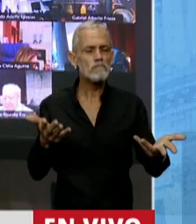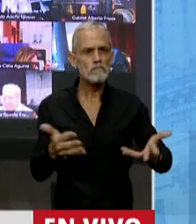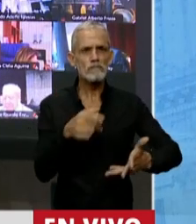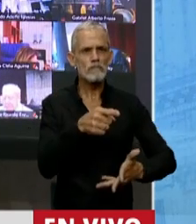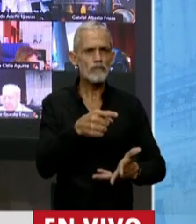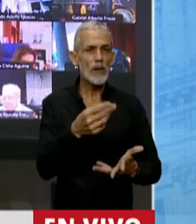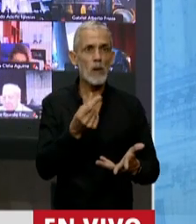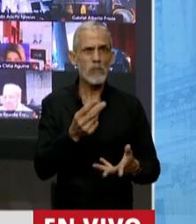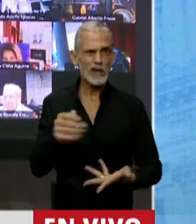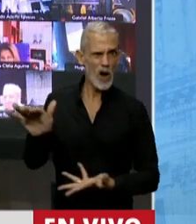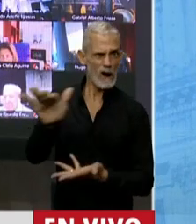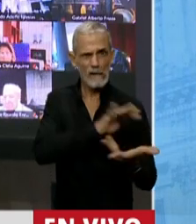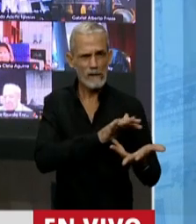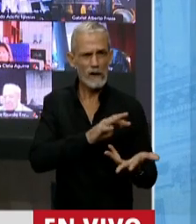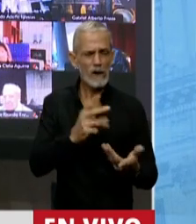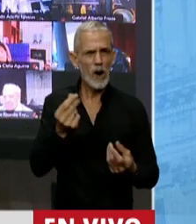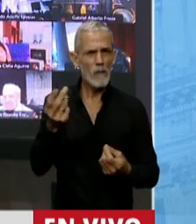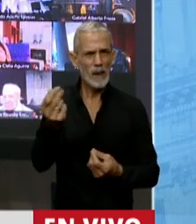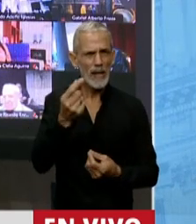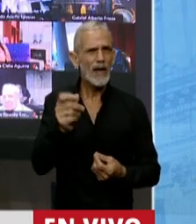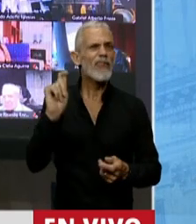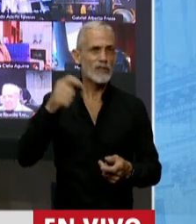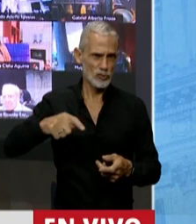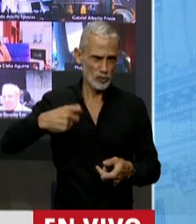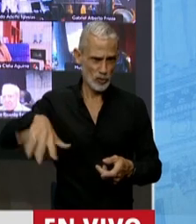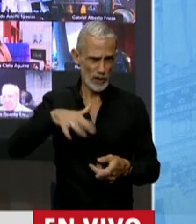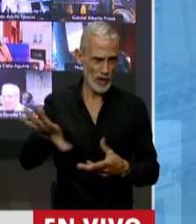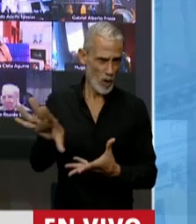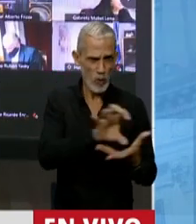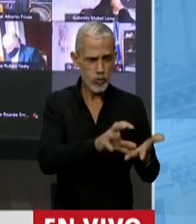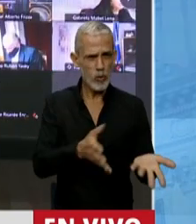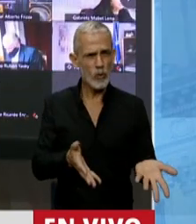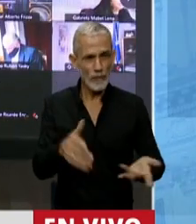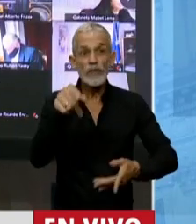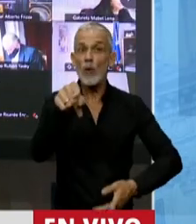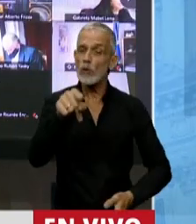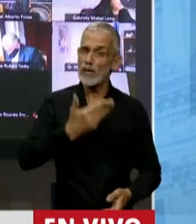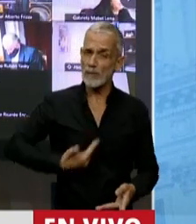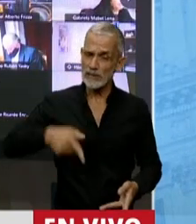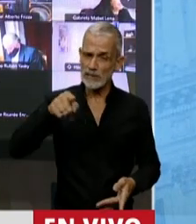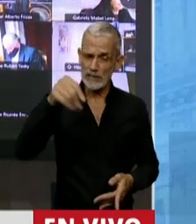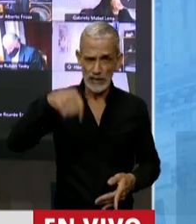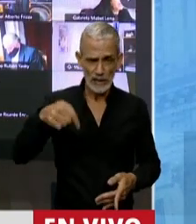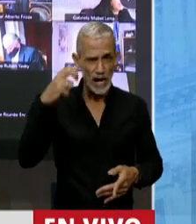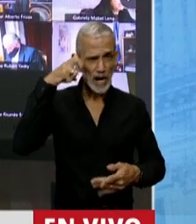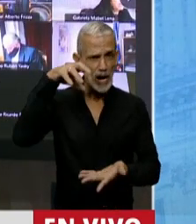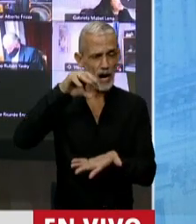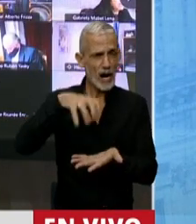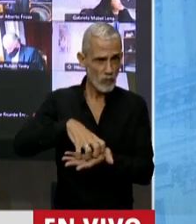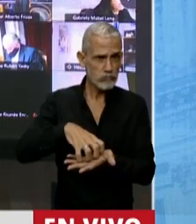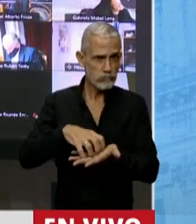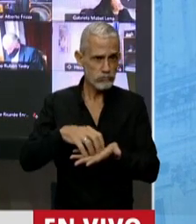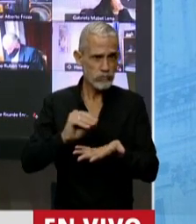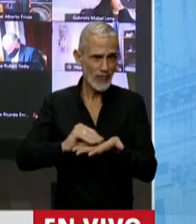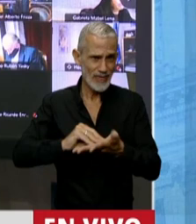de un dinero con los aportes de la sociedad. Entonces le pido a usted que preside esta